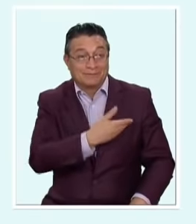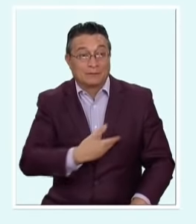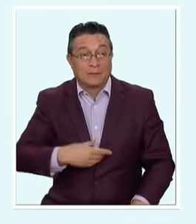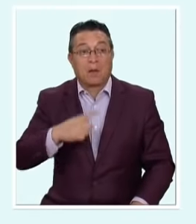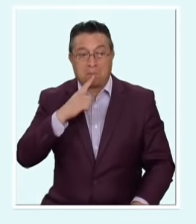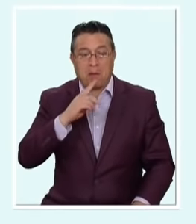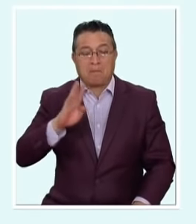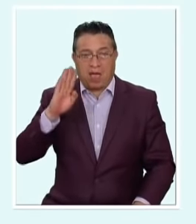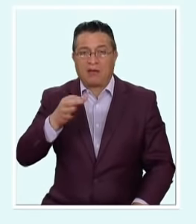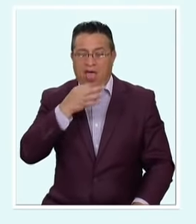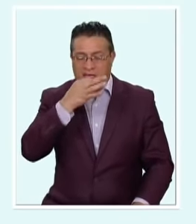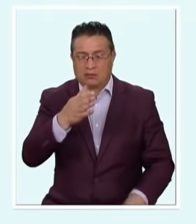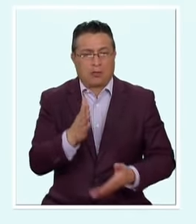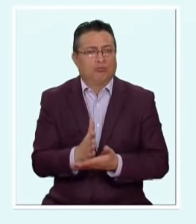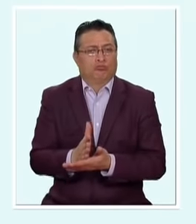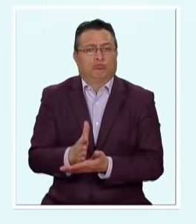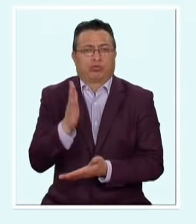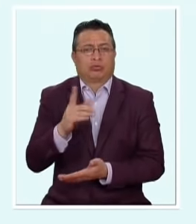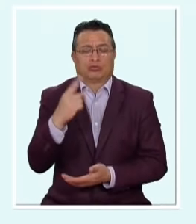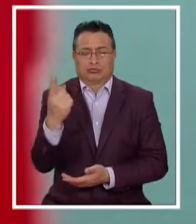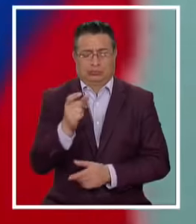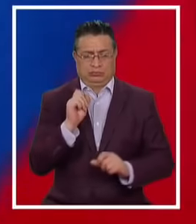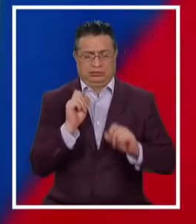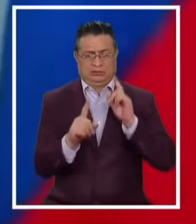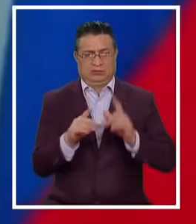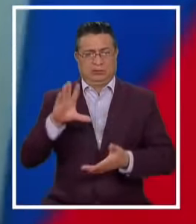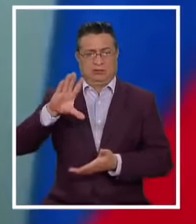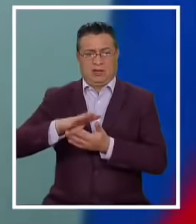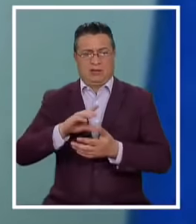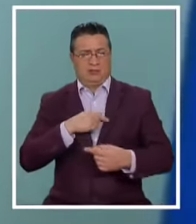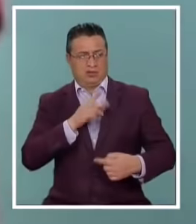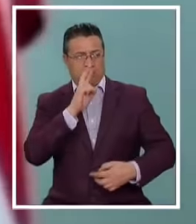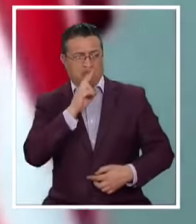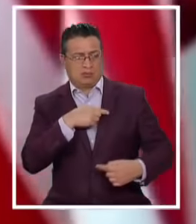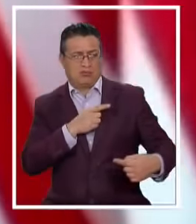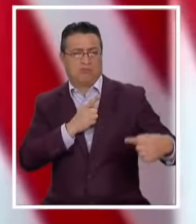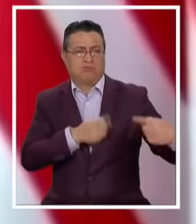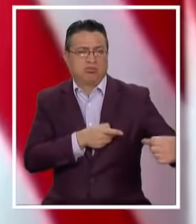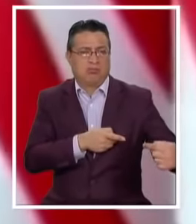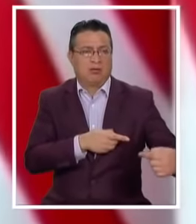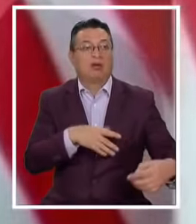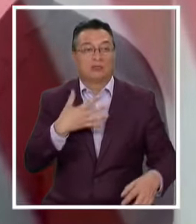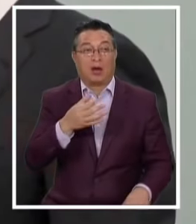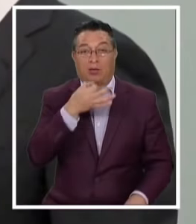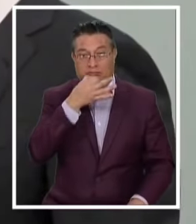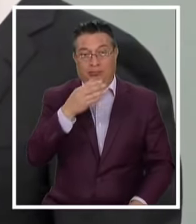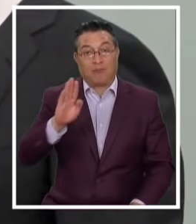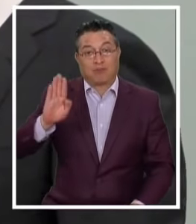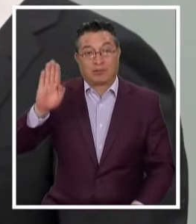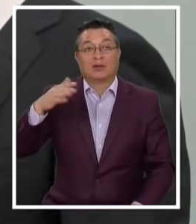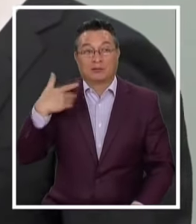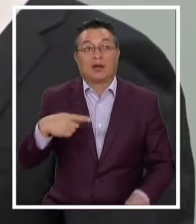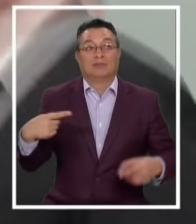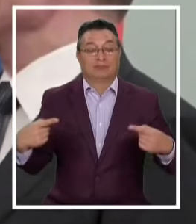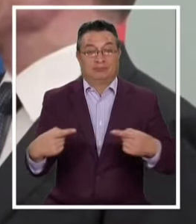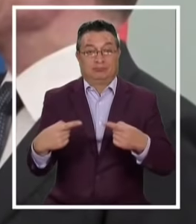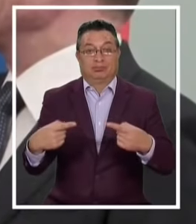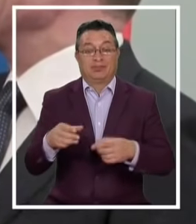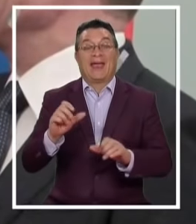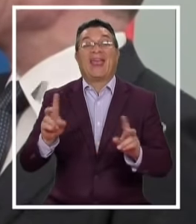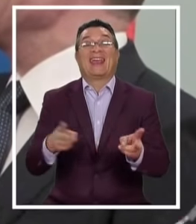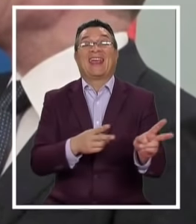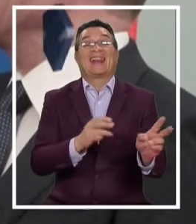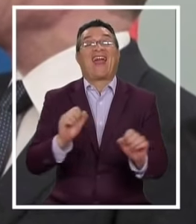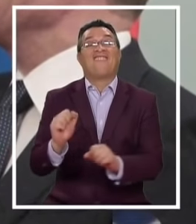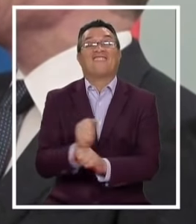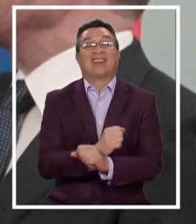su palabra De enfrentar Con más firmeza Los intereses De su país Frente a Rusia Lo que ha llevado A lo que muchos Ya están llamando La guerra fría Del